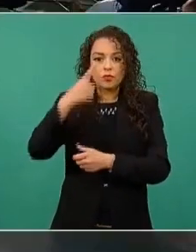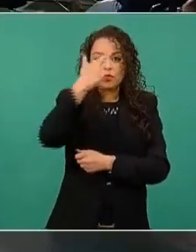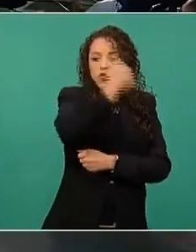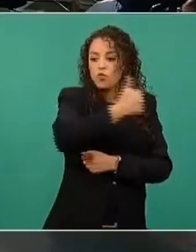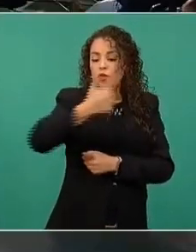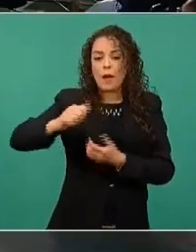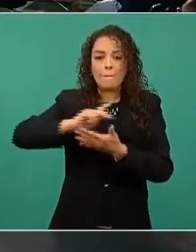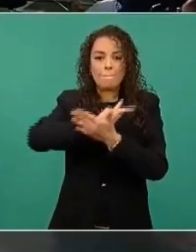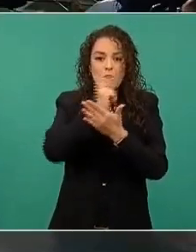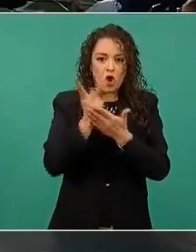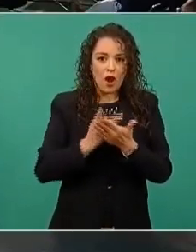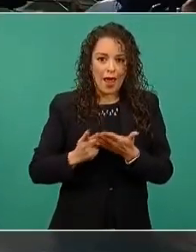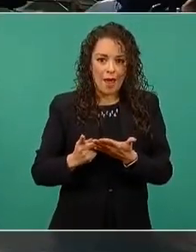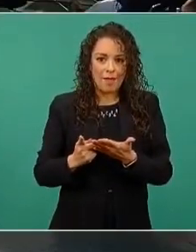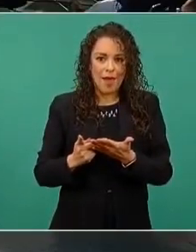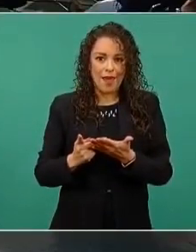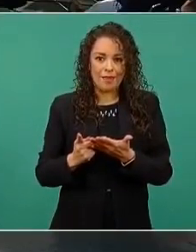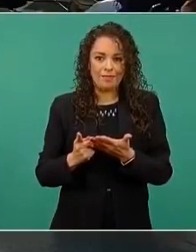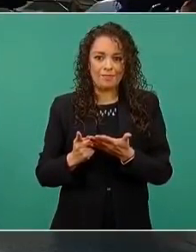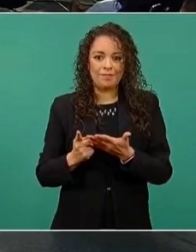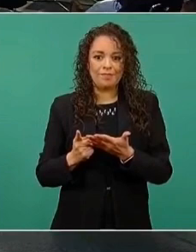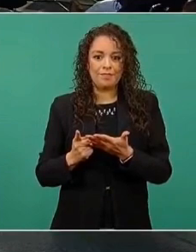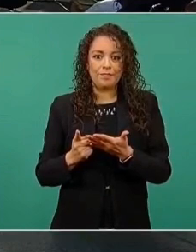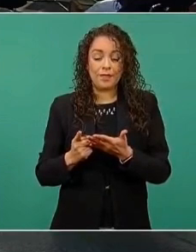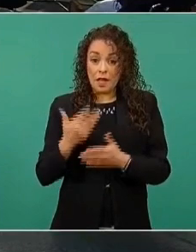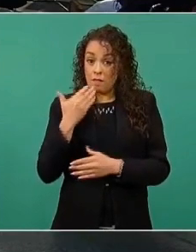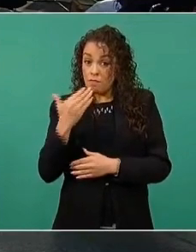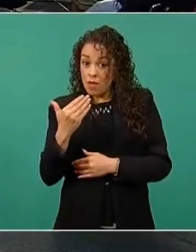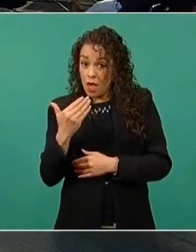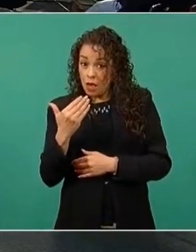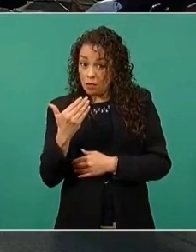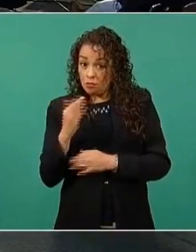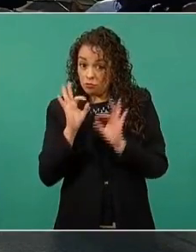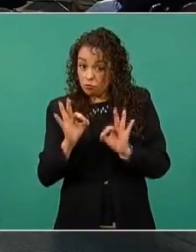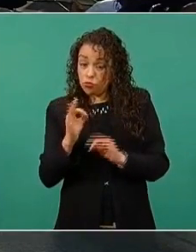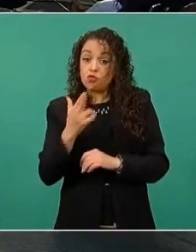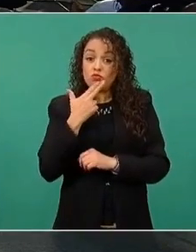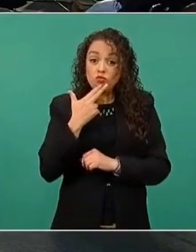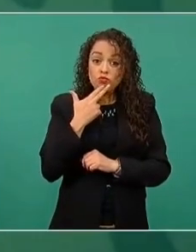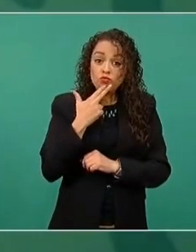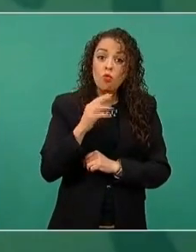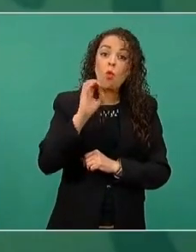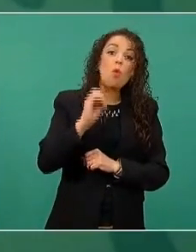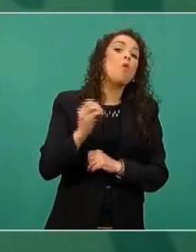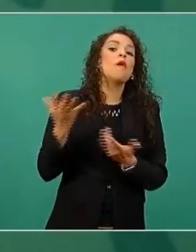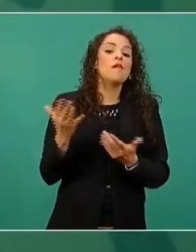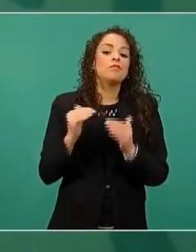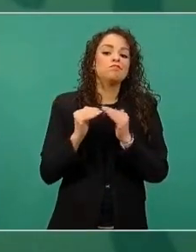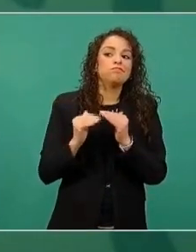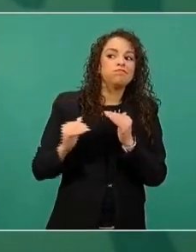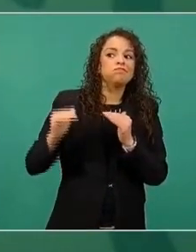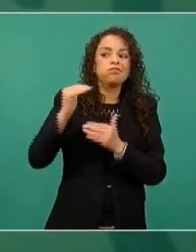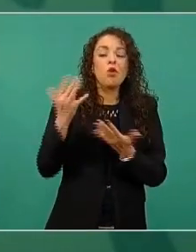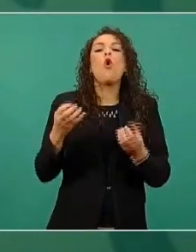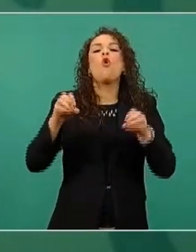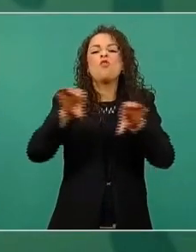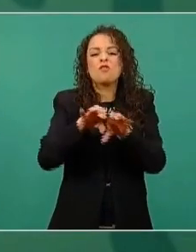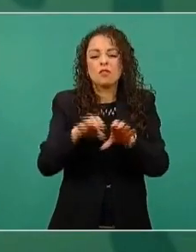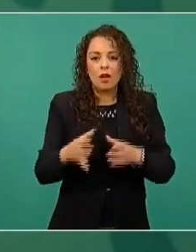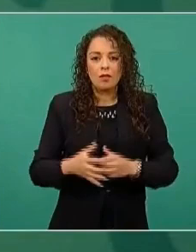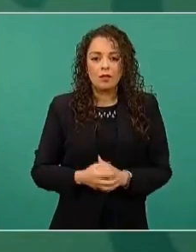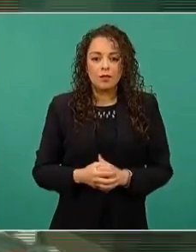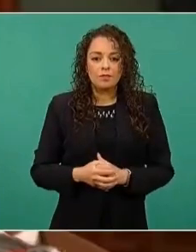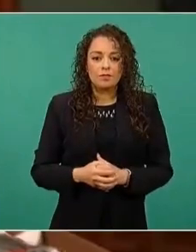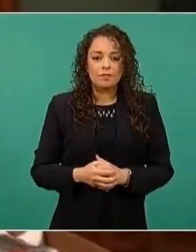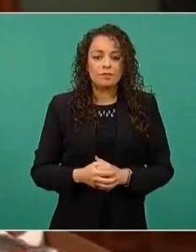programa, si se ejerció bien o hubo subejercicios. Sí, presidente. Muy